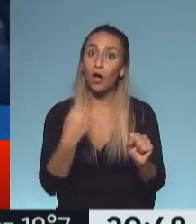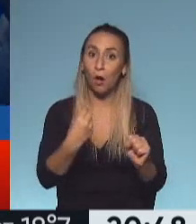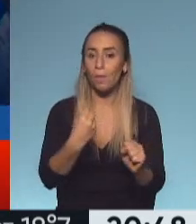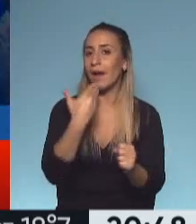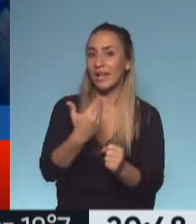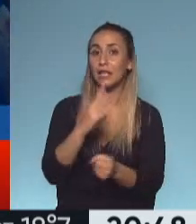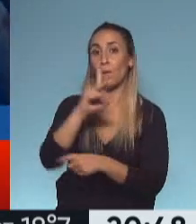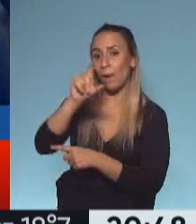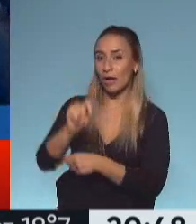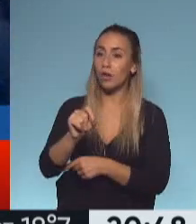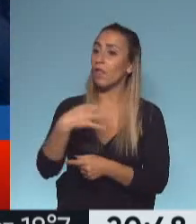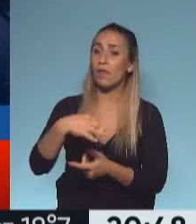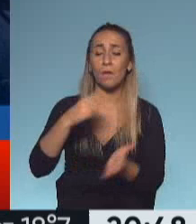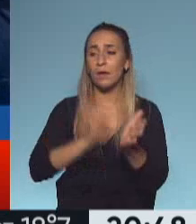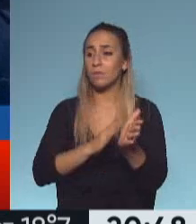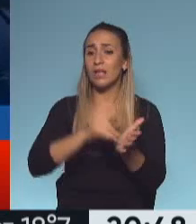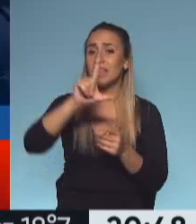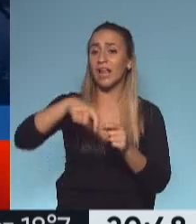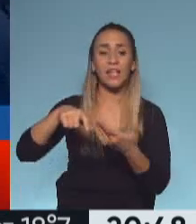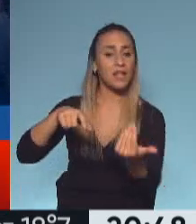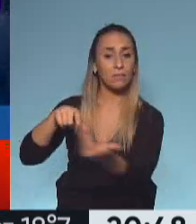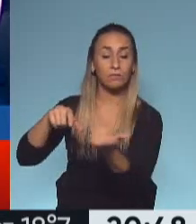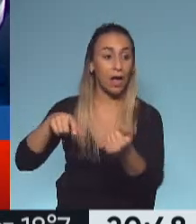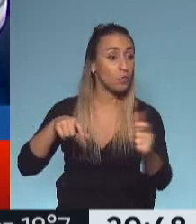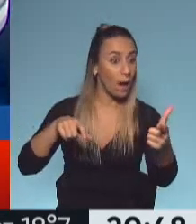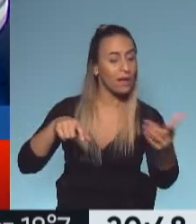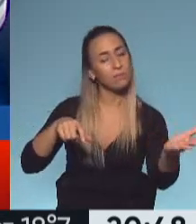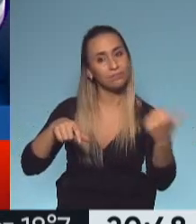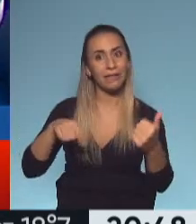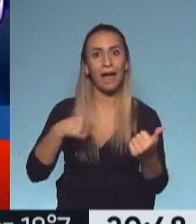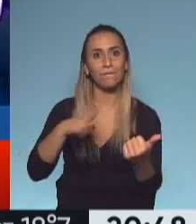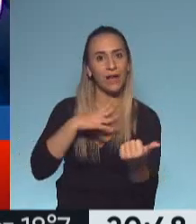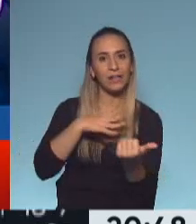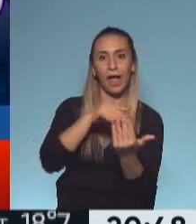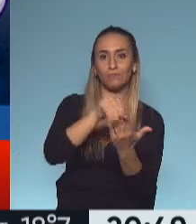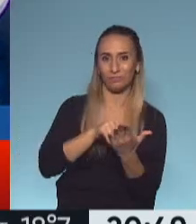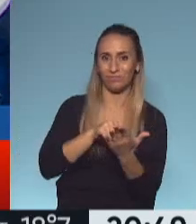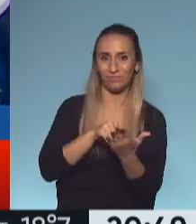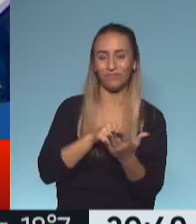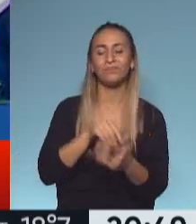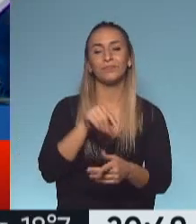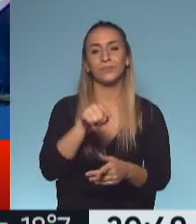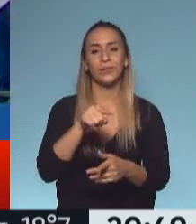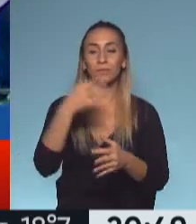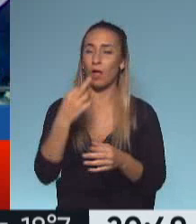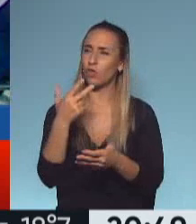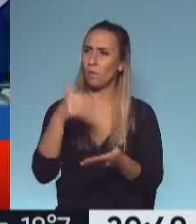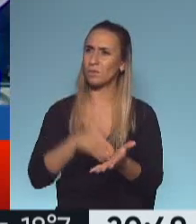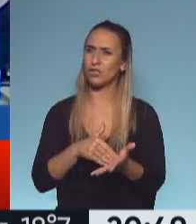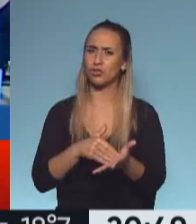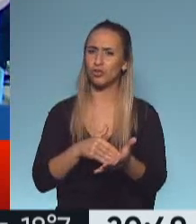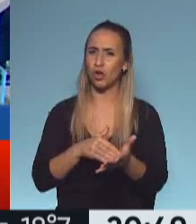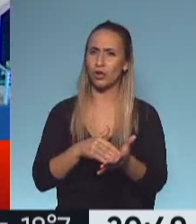la base de datos de quienes estaban invisibilizados en algún punto. El de los comedores recién escuchamos que en Provincia de Buenos Aires habrá 2 millones de